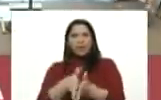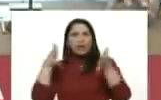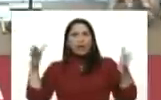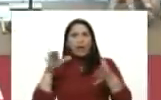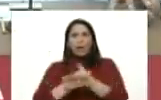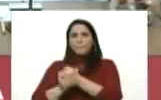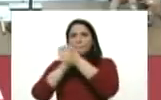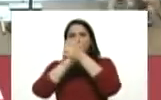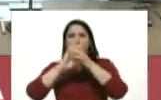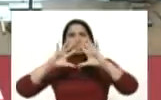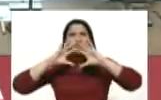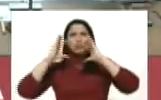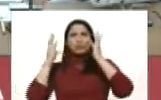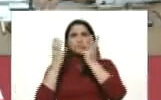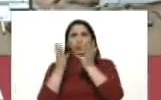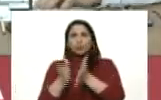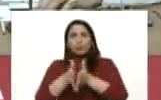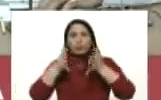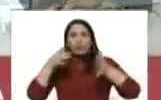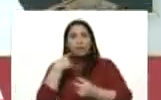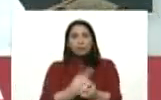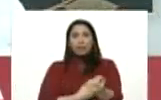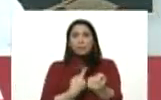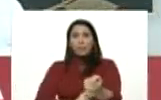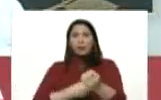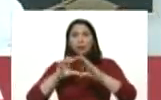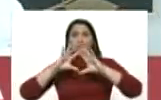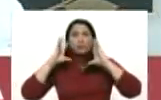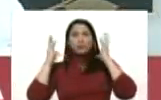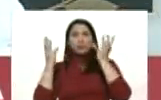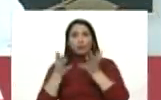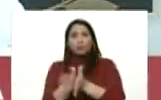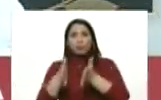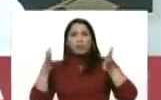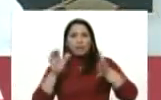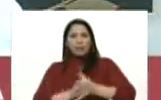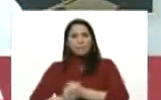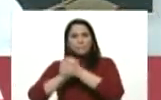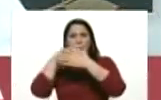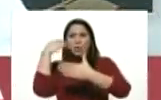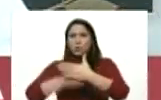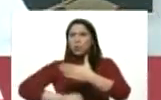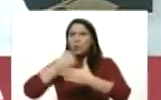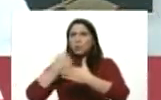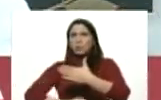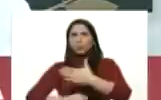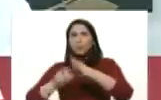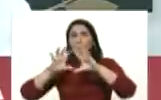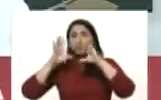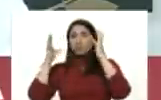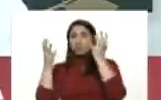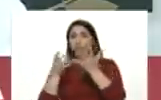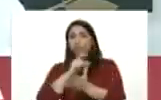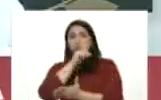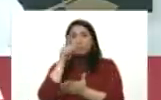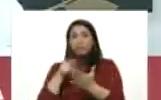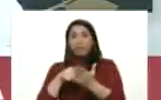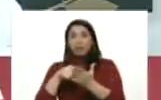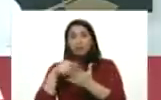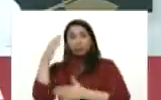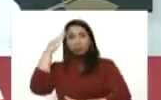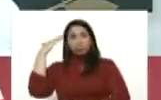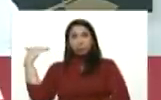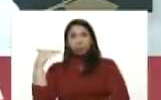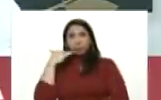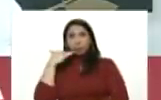en el mundo grandes hermanos en el mundo grandes compañeros de lucha en el mundo entero en Asia África